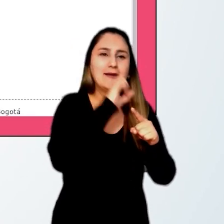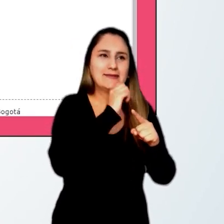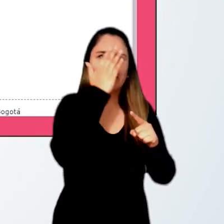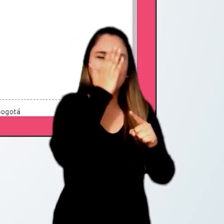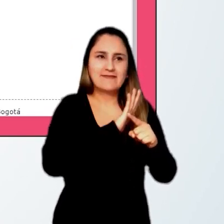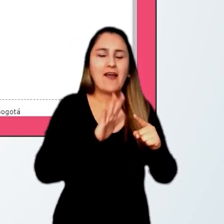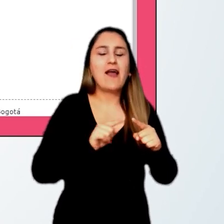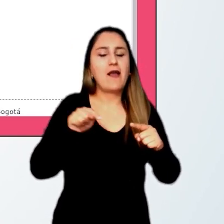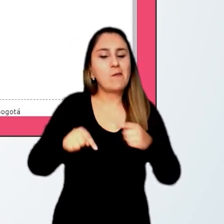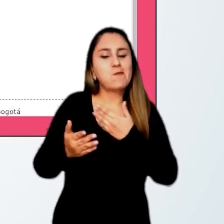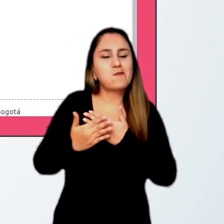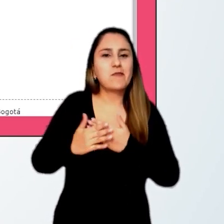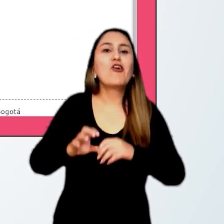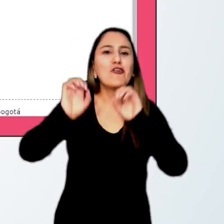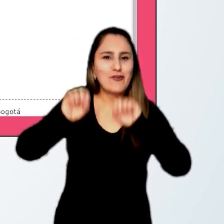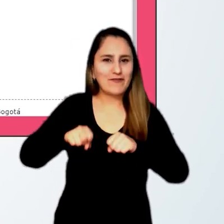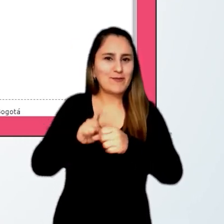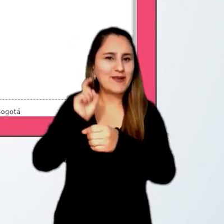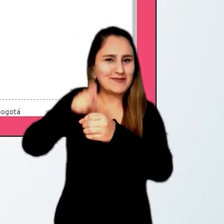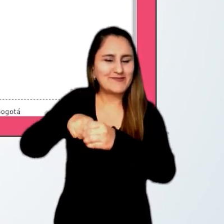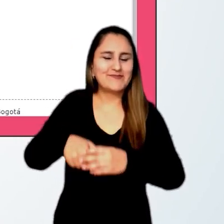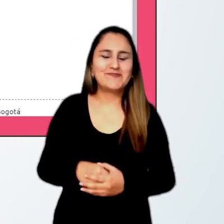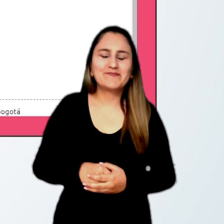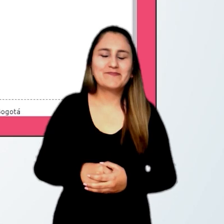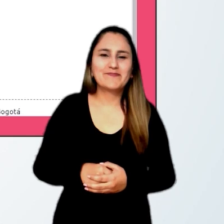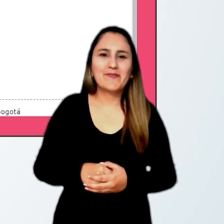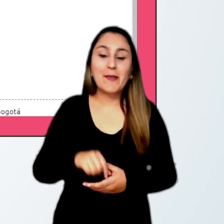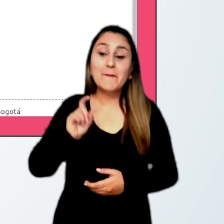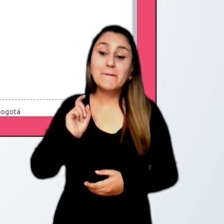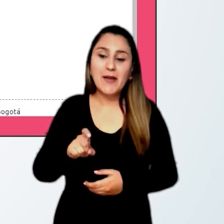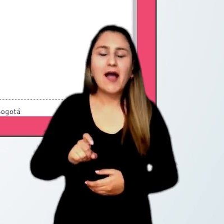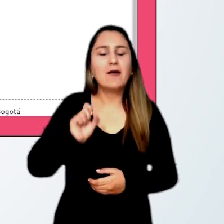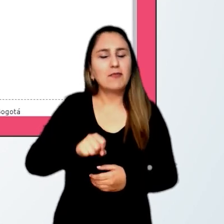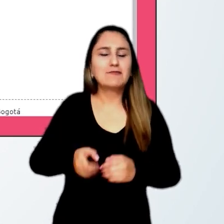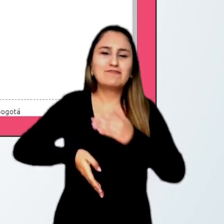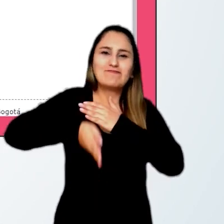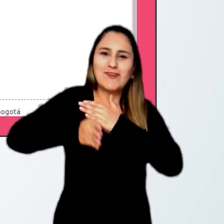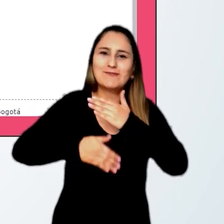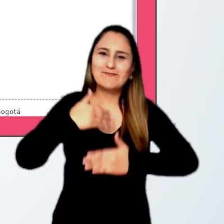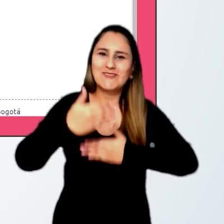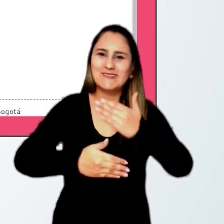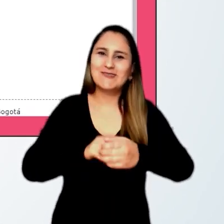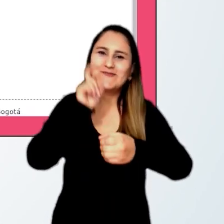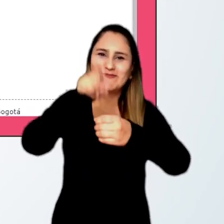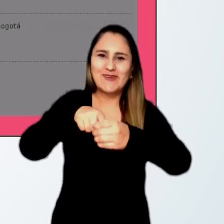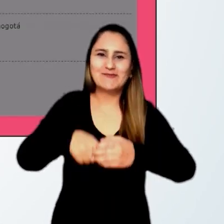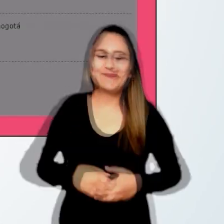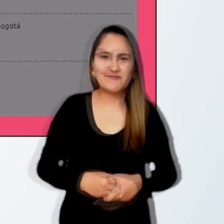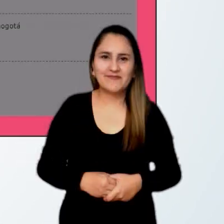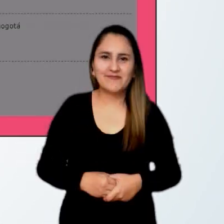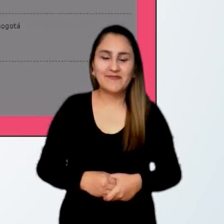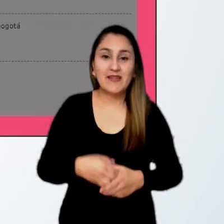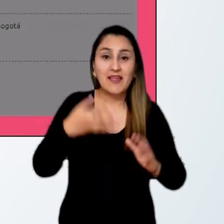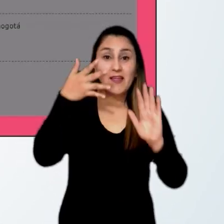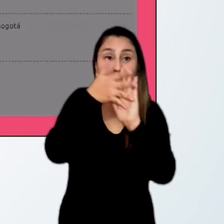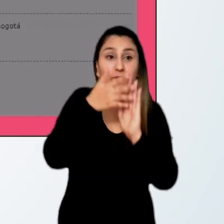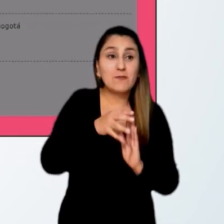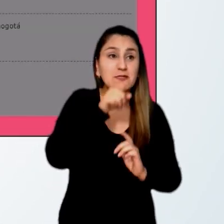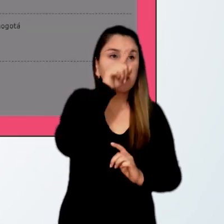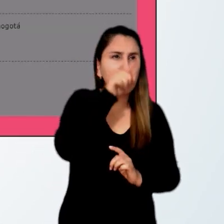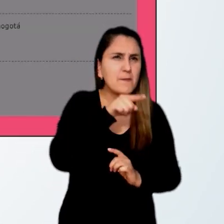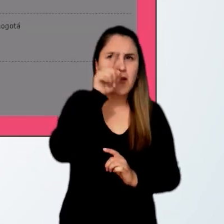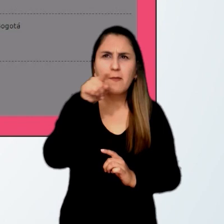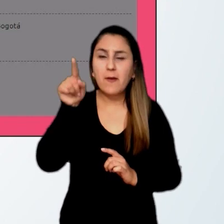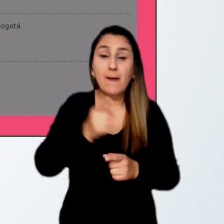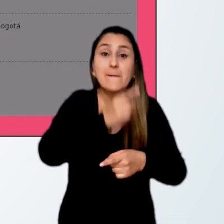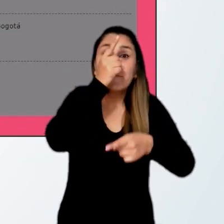la opción confirmar inscripción. Seleccionela para continuar con el proceso de inscripción. Si la información es